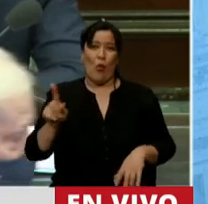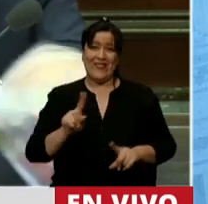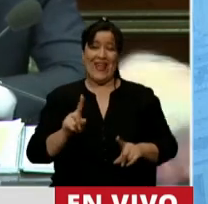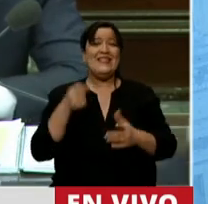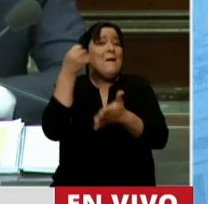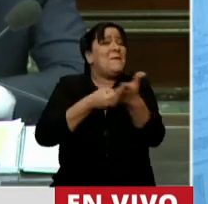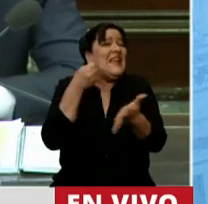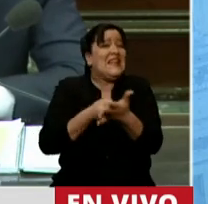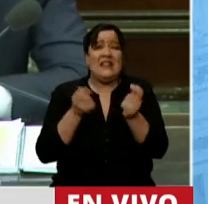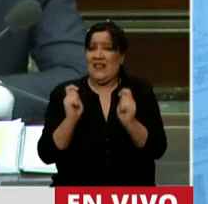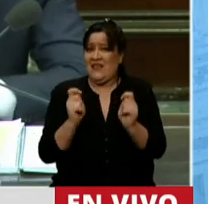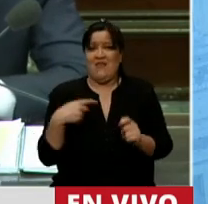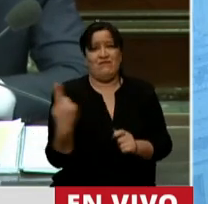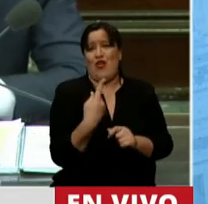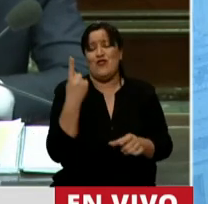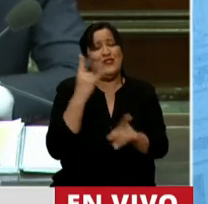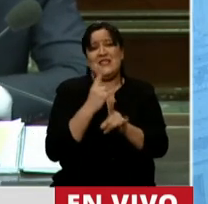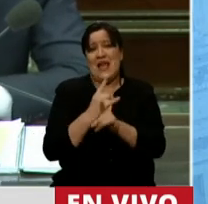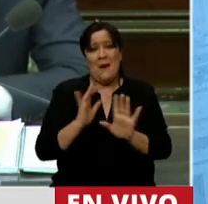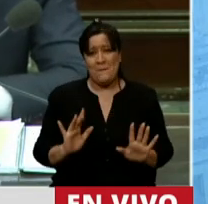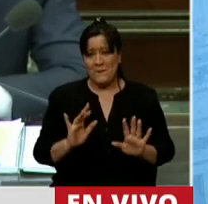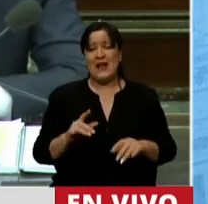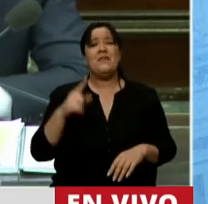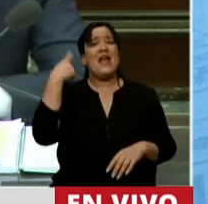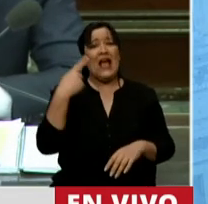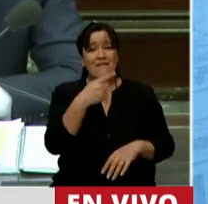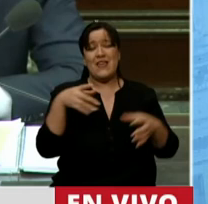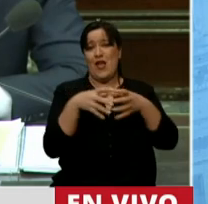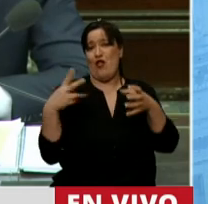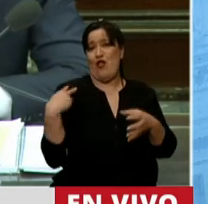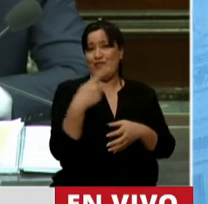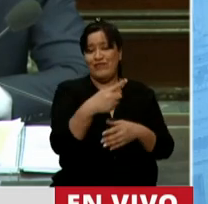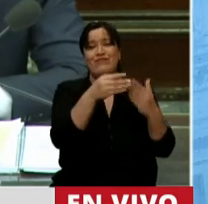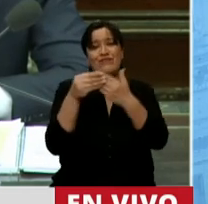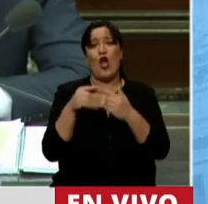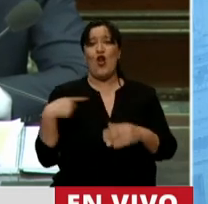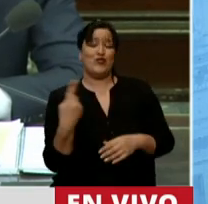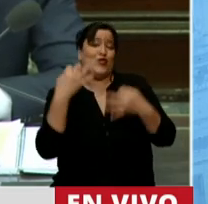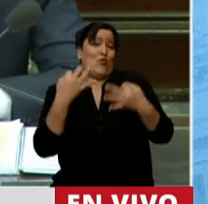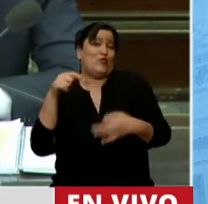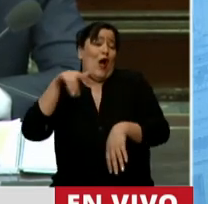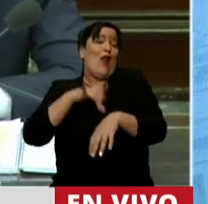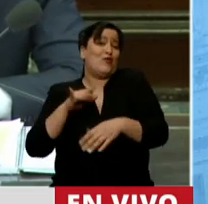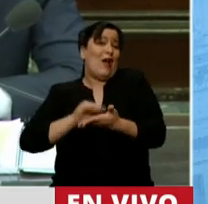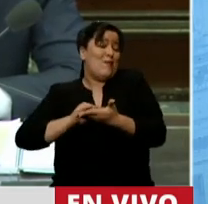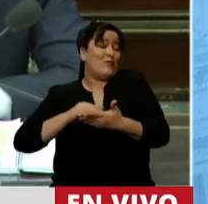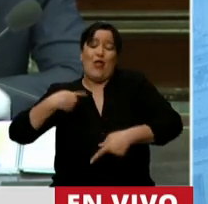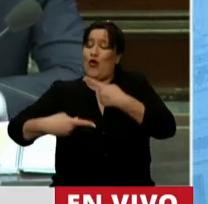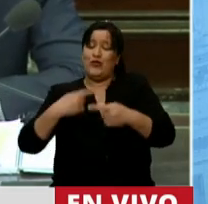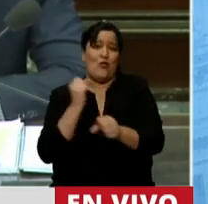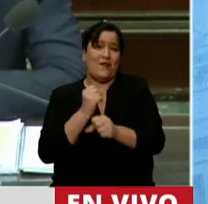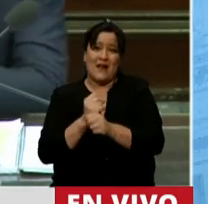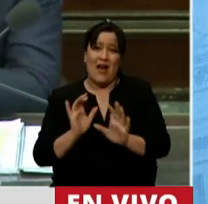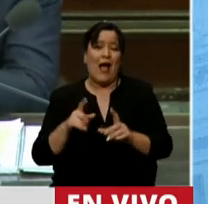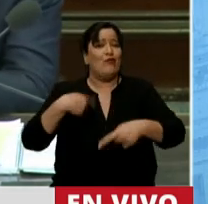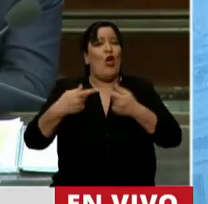Militantes somos siempre, circunstancialmente. Santiago Cafiro, Jefe de Gabinete, circunstancialmente. Nosotros somos diputados a seguir trabajando y a seguir